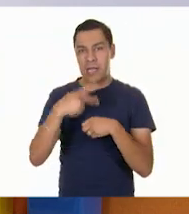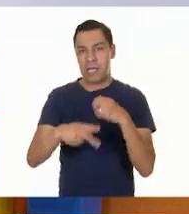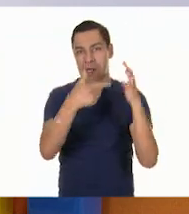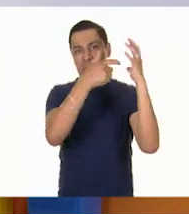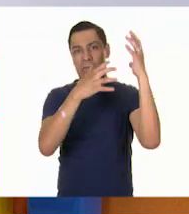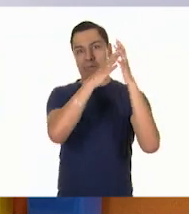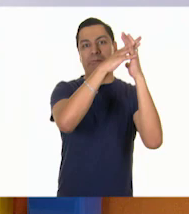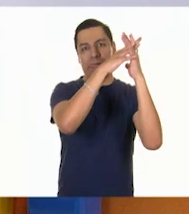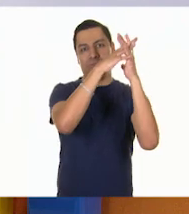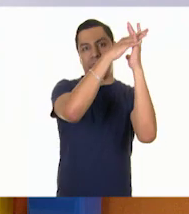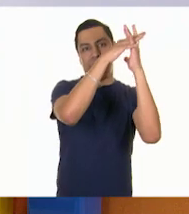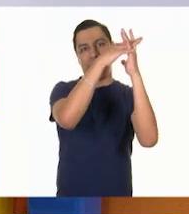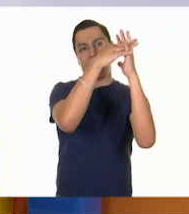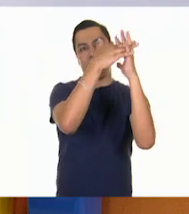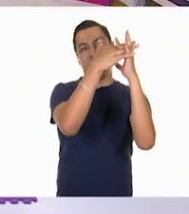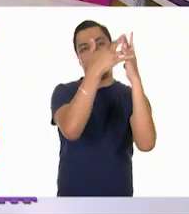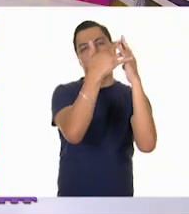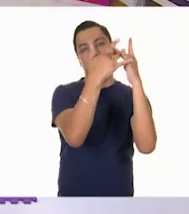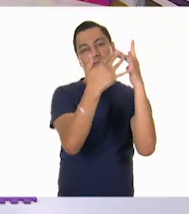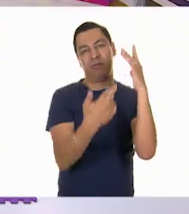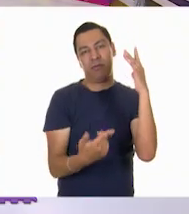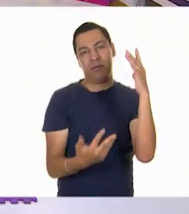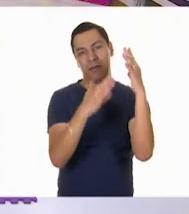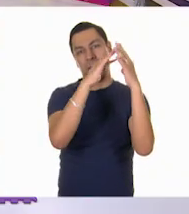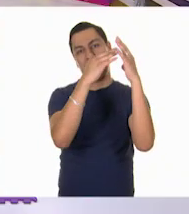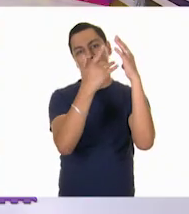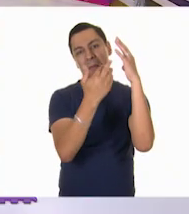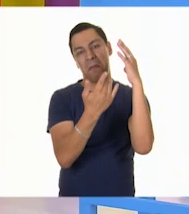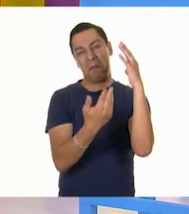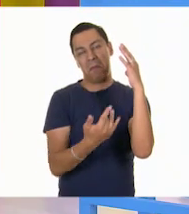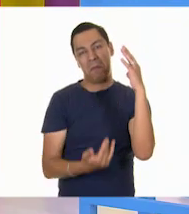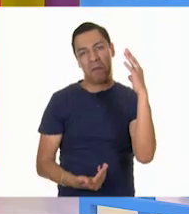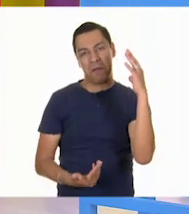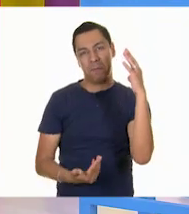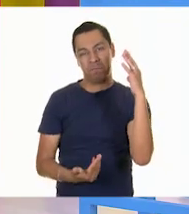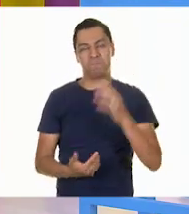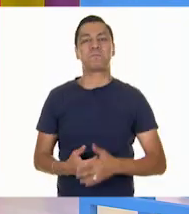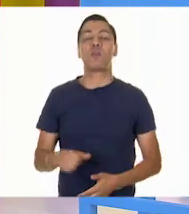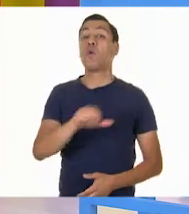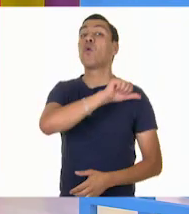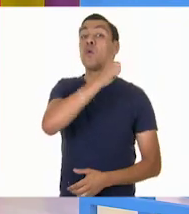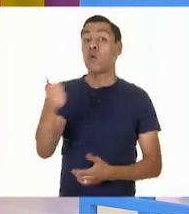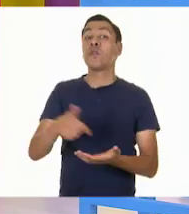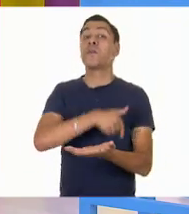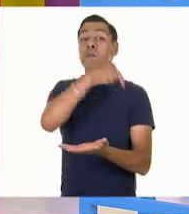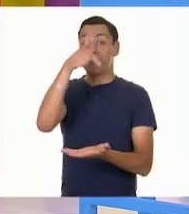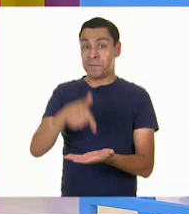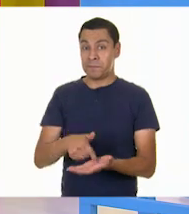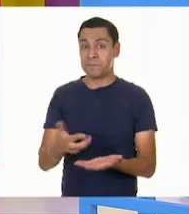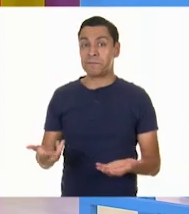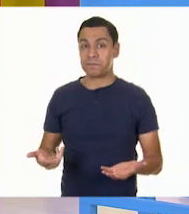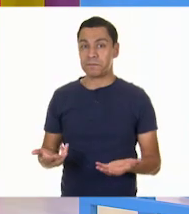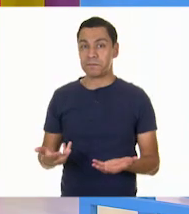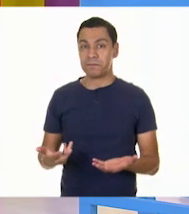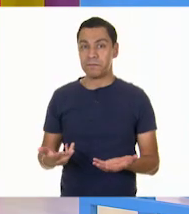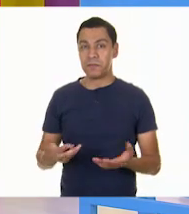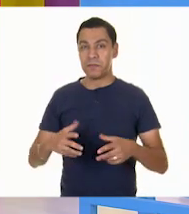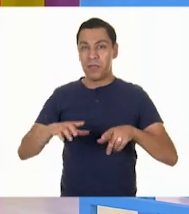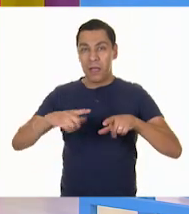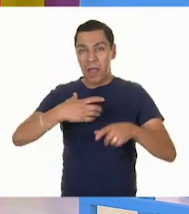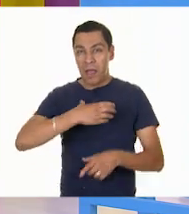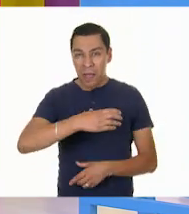rama se atore y se rompa. Va a ser muy triste eso. Ahora, vamos a ver otro espacio. ¿Qué te parece en un llano?